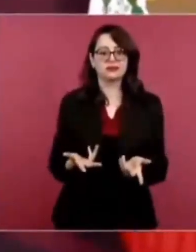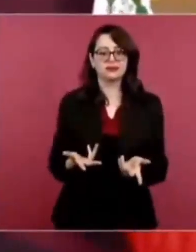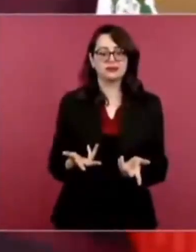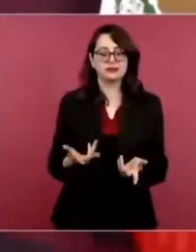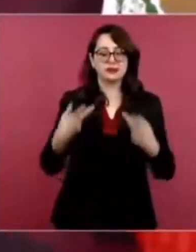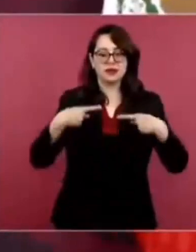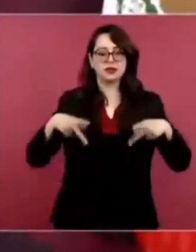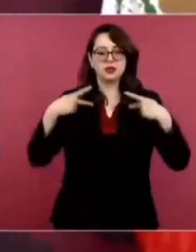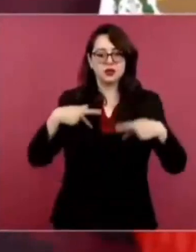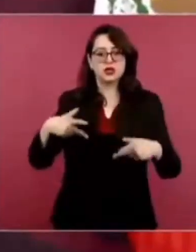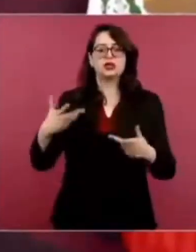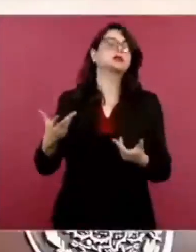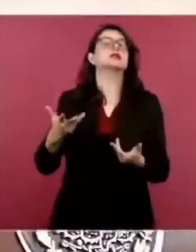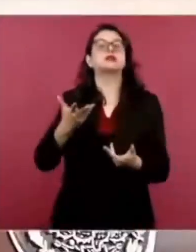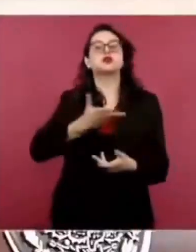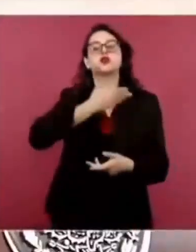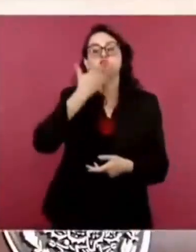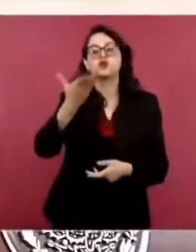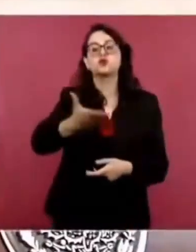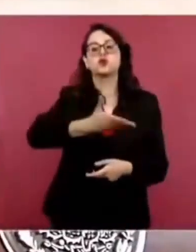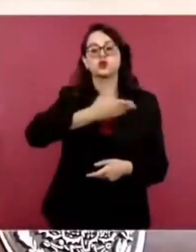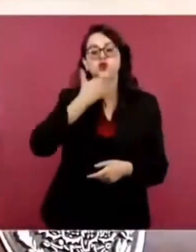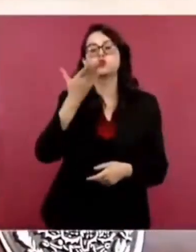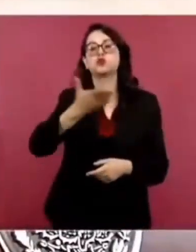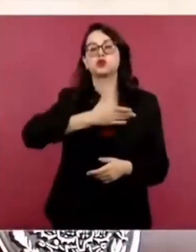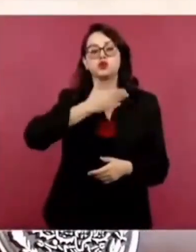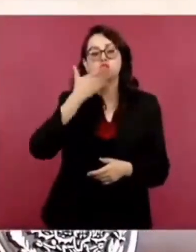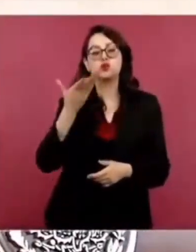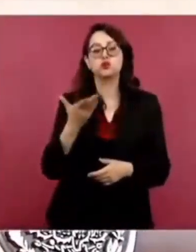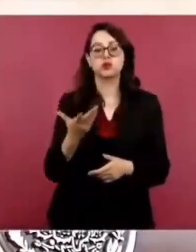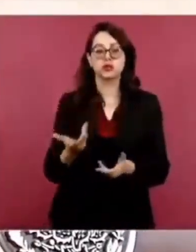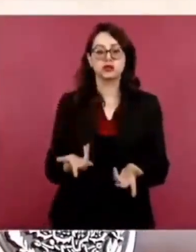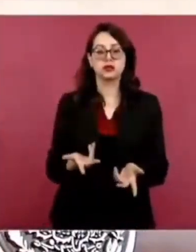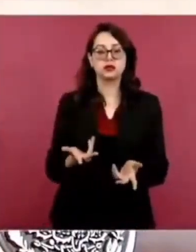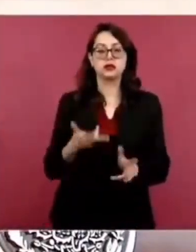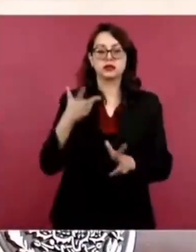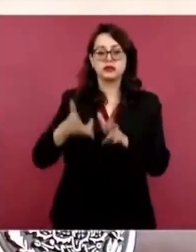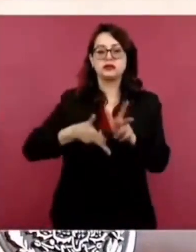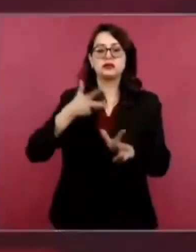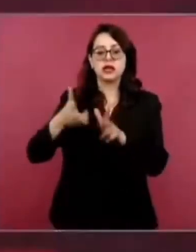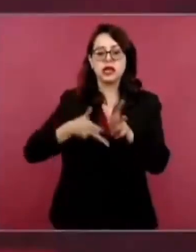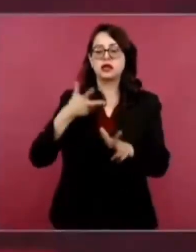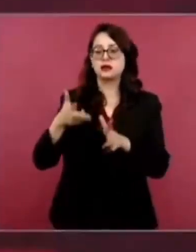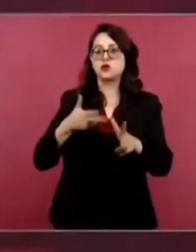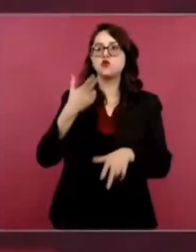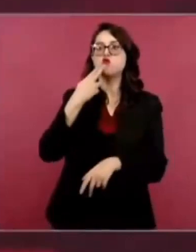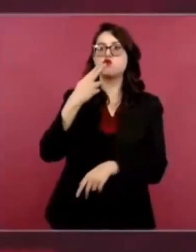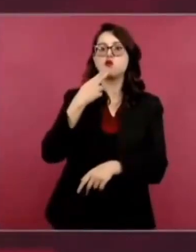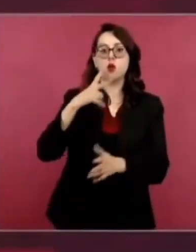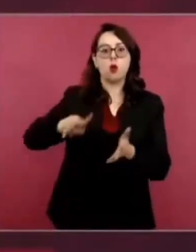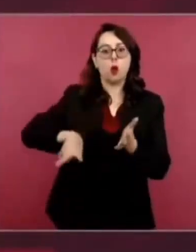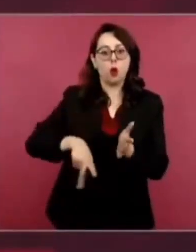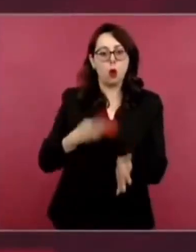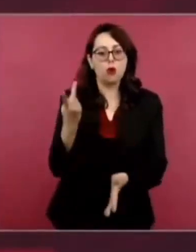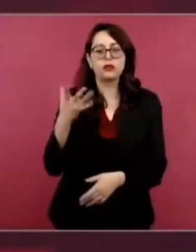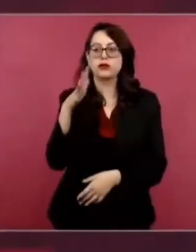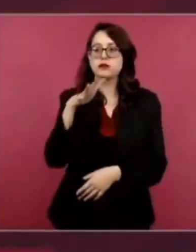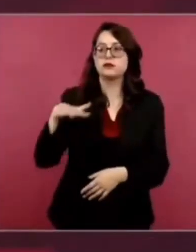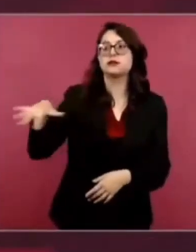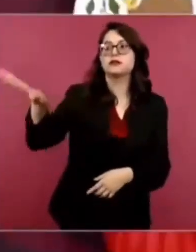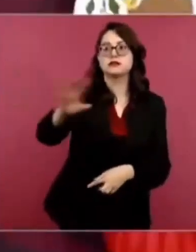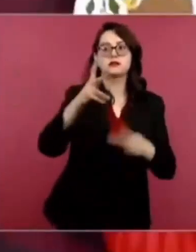el hábito que la gente ya sepa que